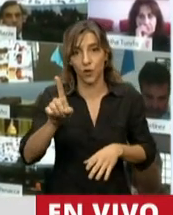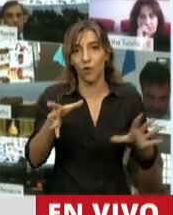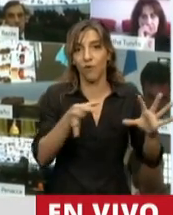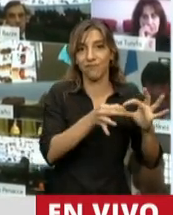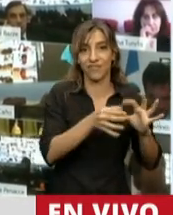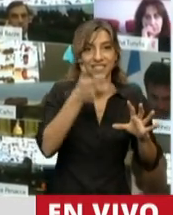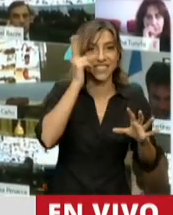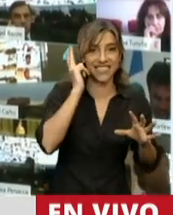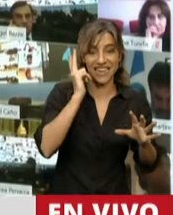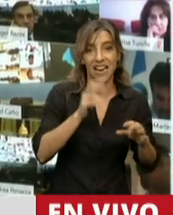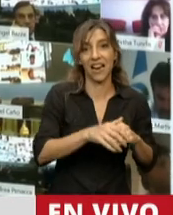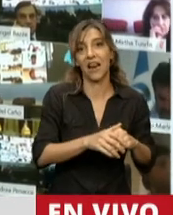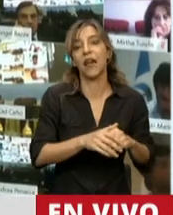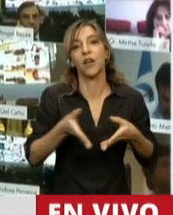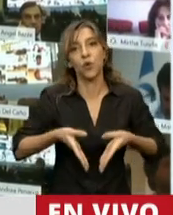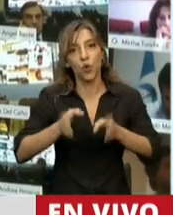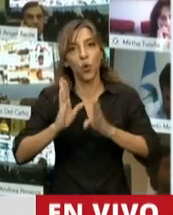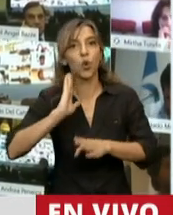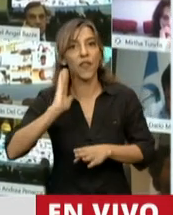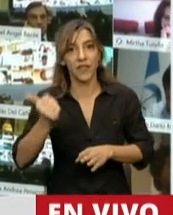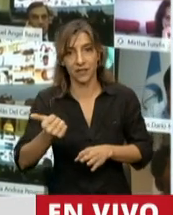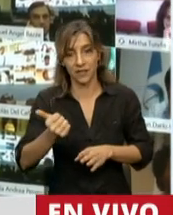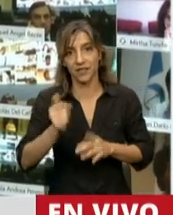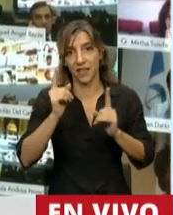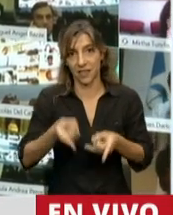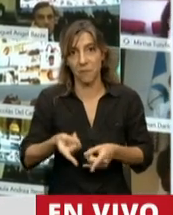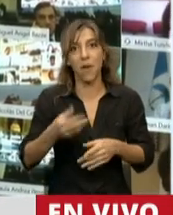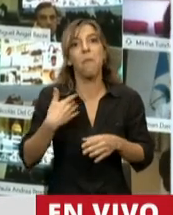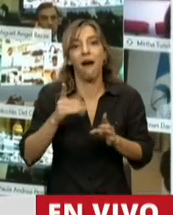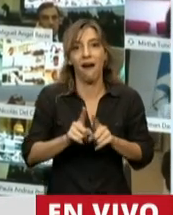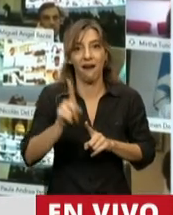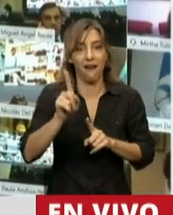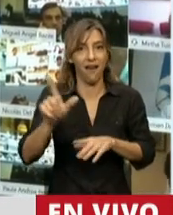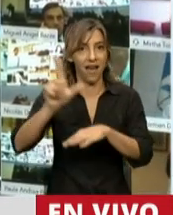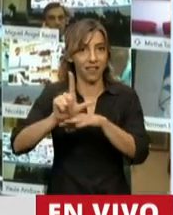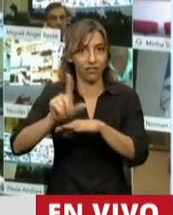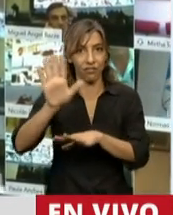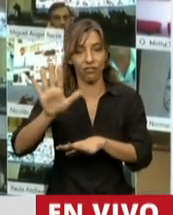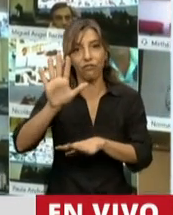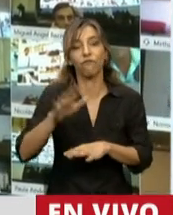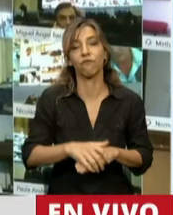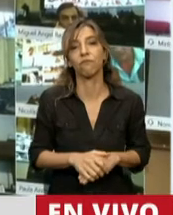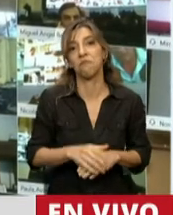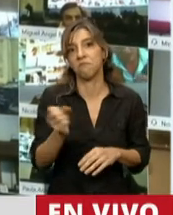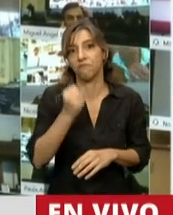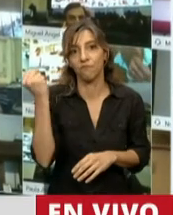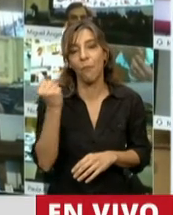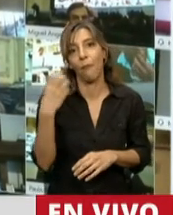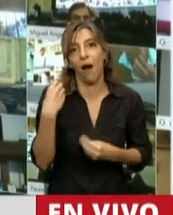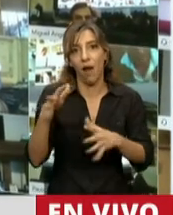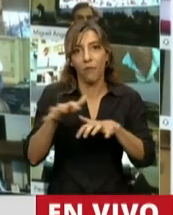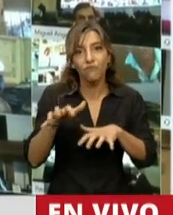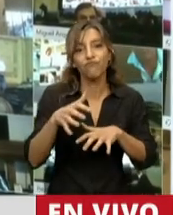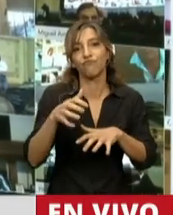Pacífico. La ruta 16, que nos permite unir con el litoral y sacar la producción agrícola-ganadera, también del departamento de